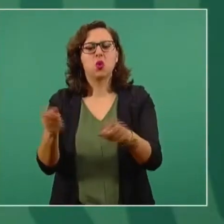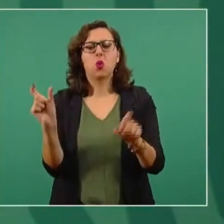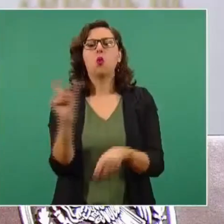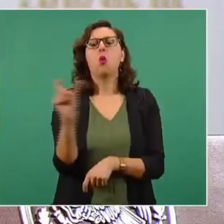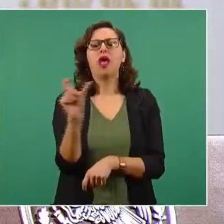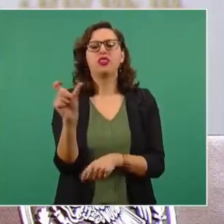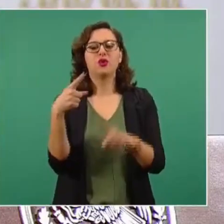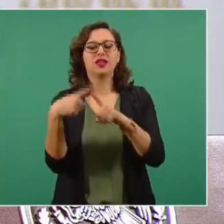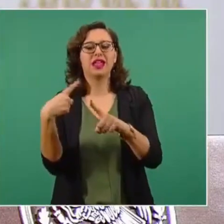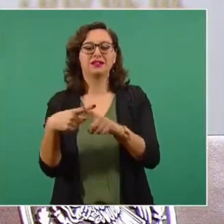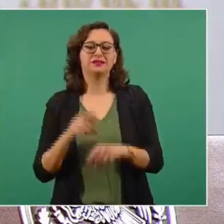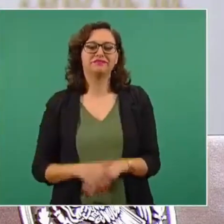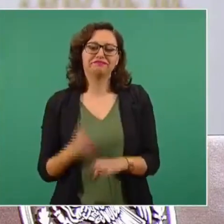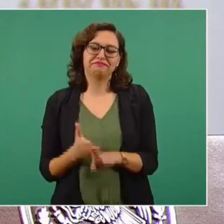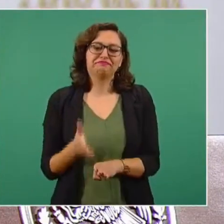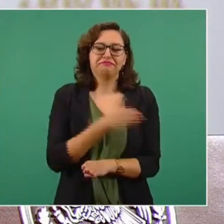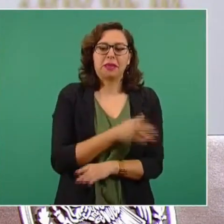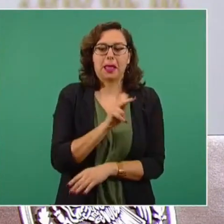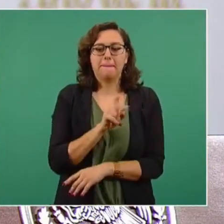En el sexenio pasado,